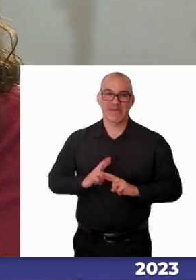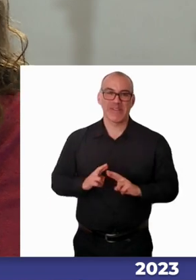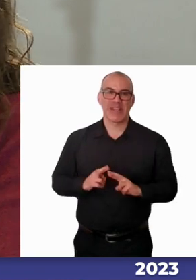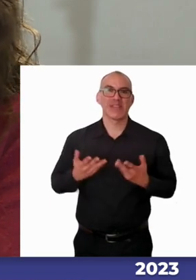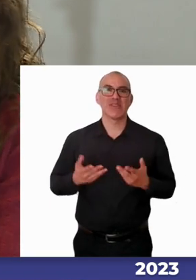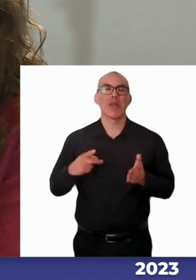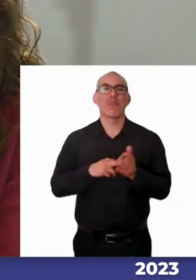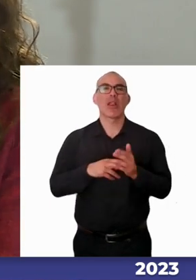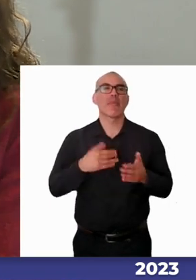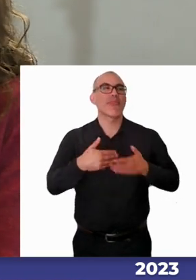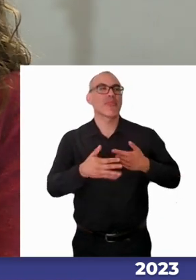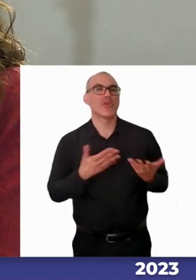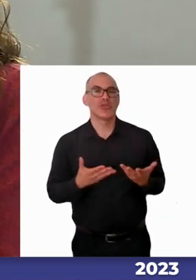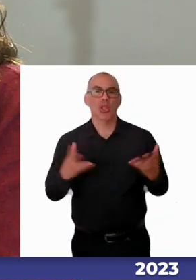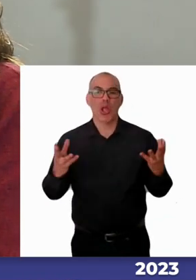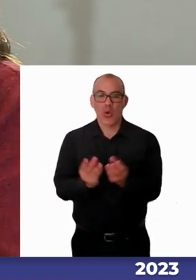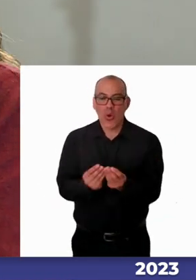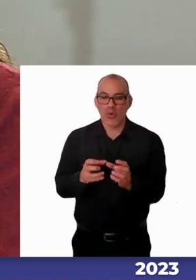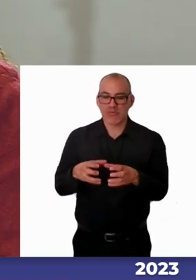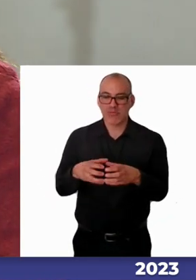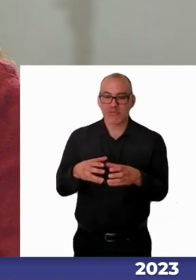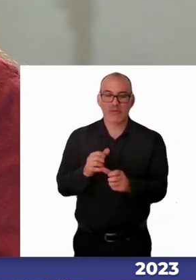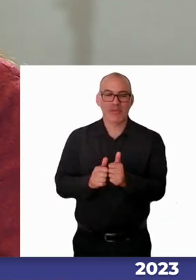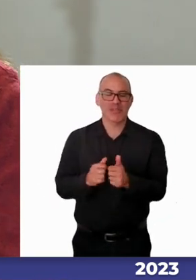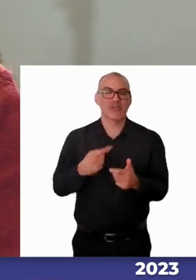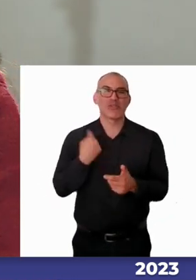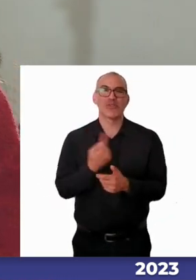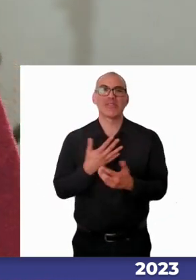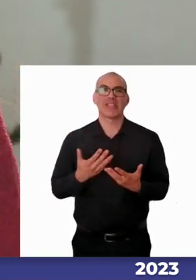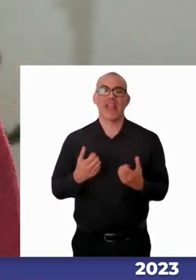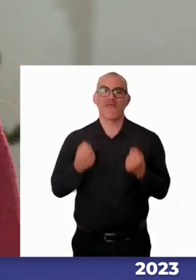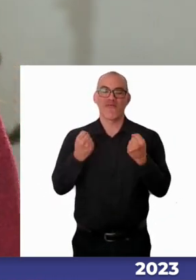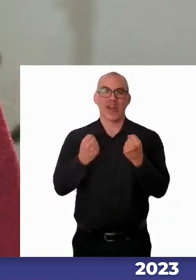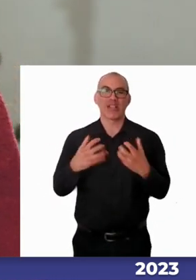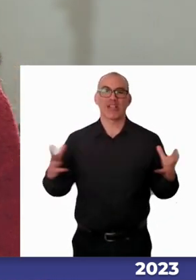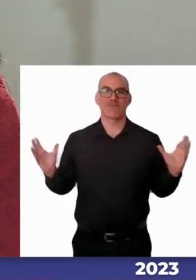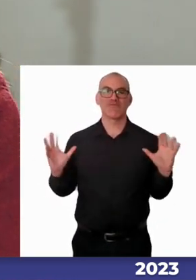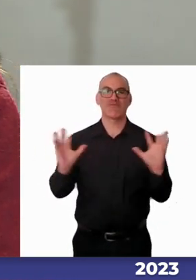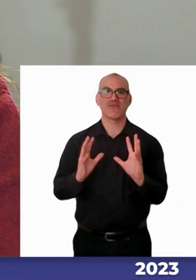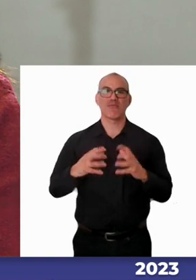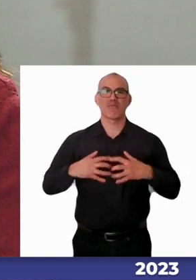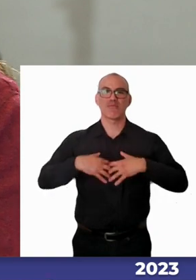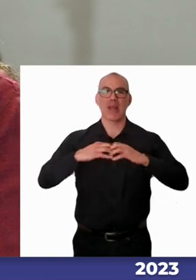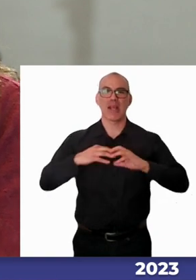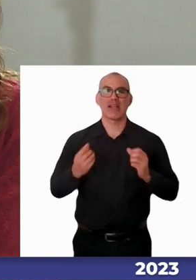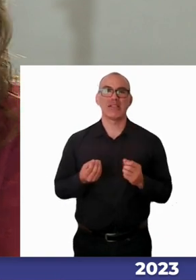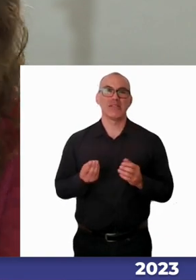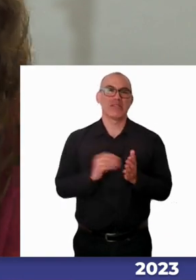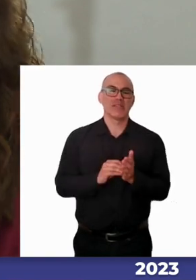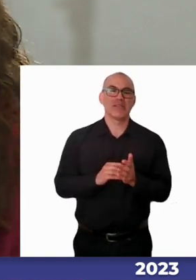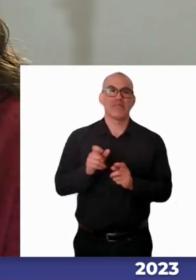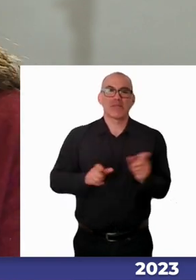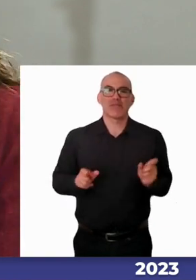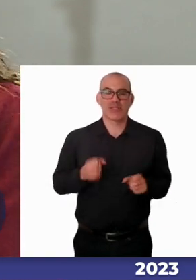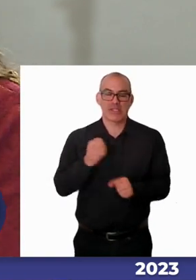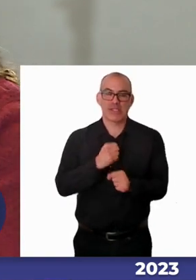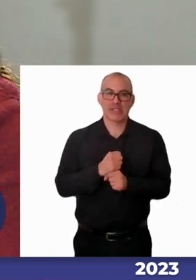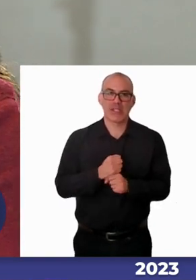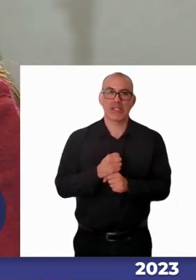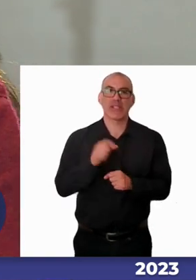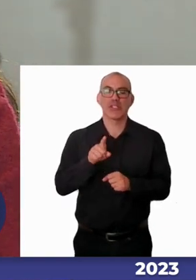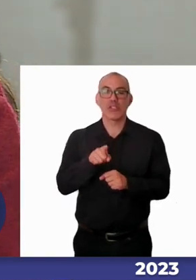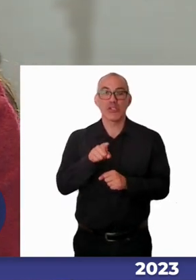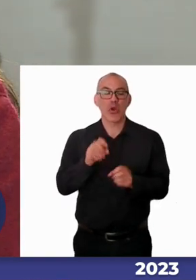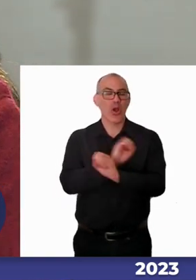grupo muy pequeño necesitas una masa de crítica más robusta entonces ese yo creo que es un tema importante de tener claro que es así y ya